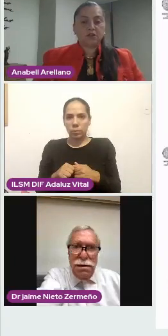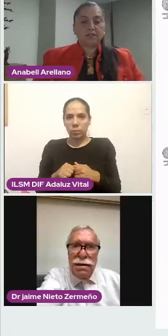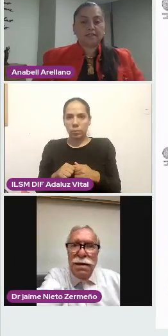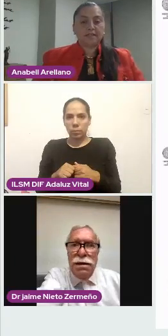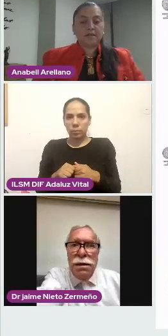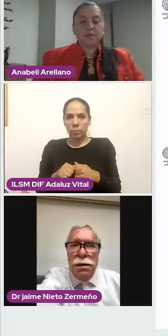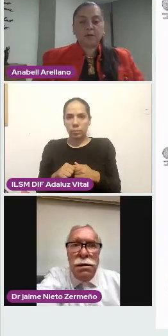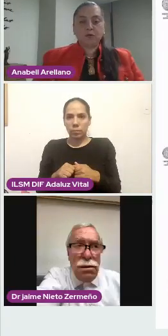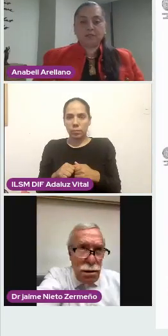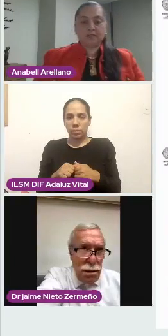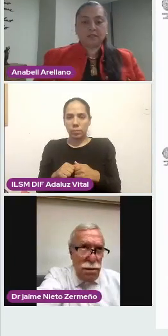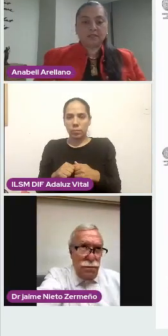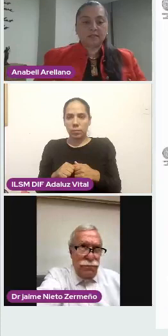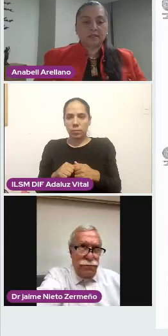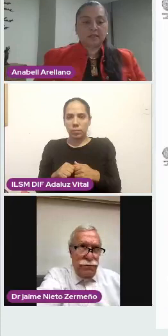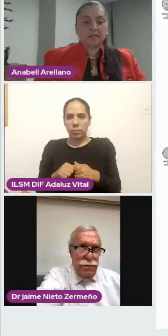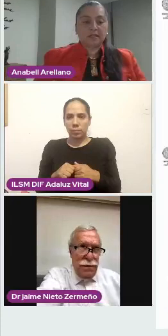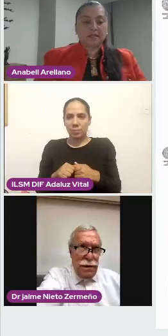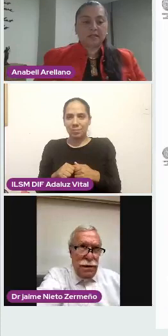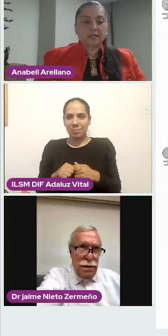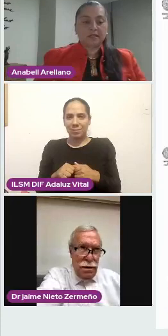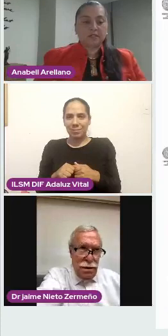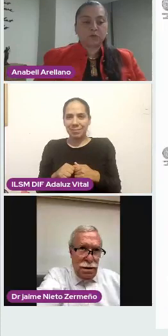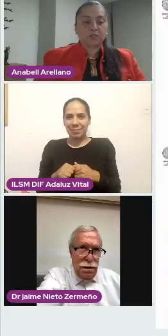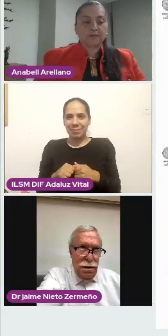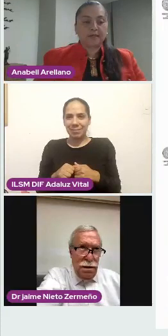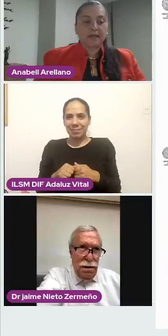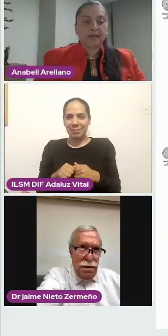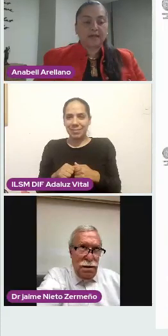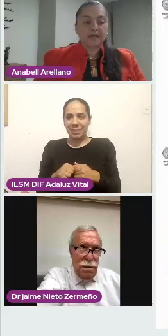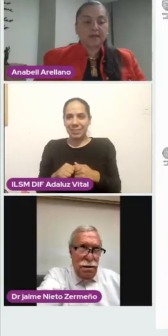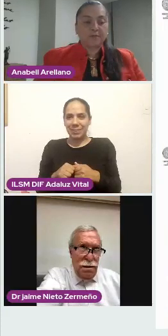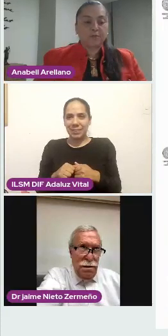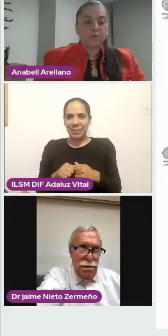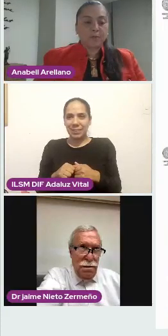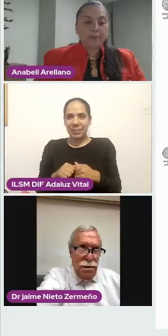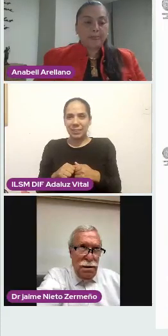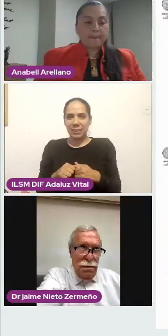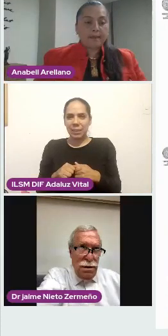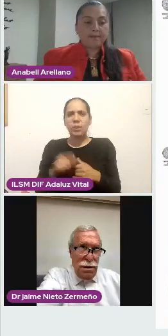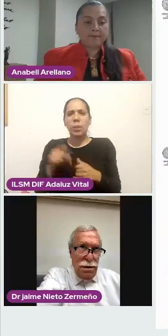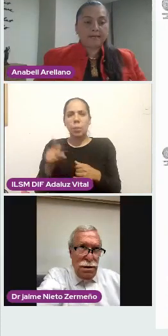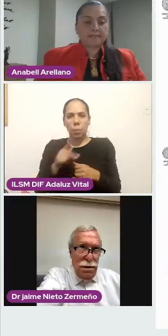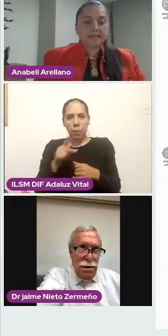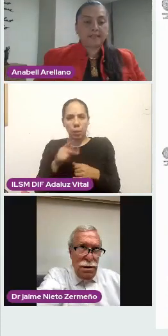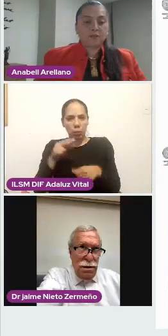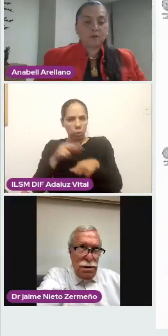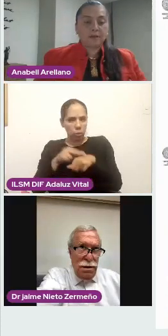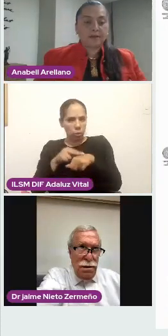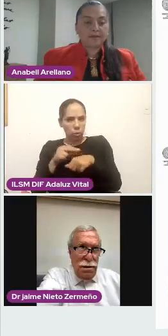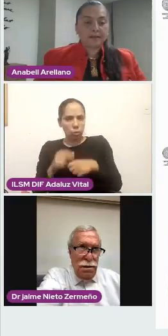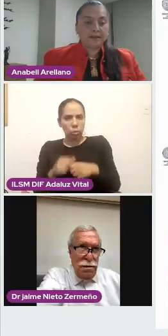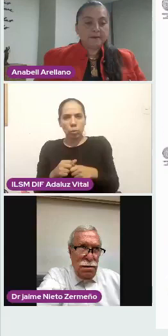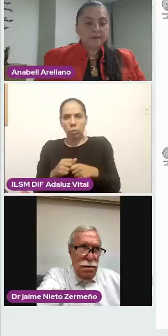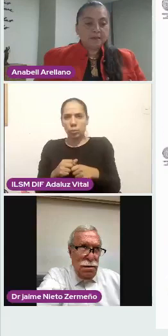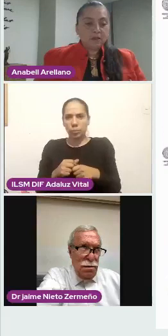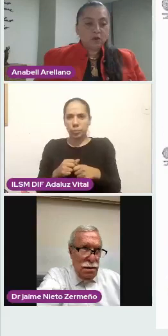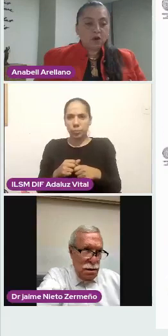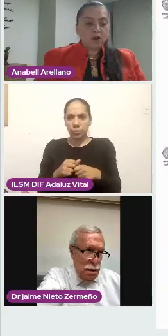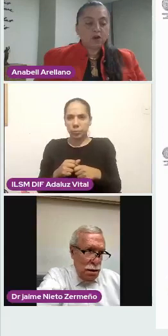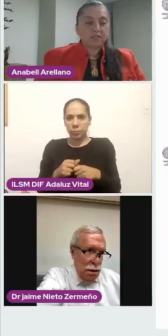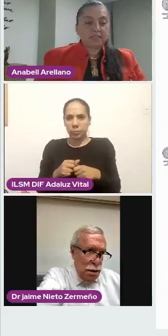Doctor, no sé si, bueno, pues, si es posible entrar y salir nuevamente.